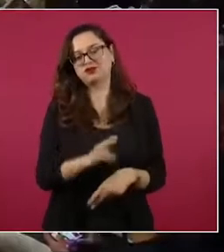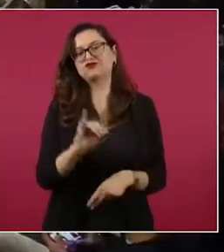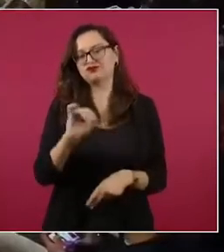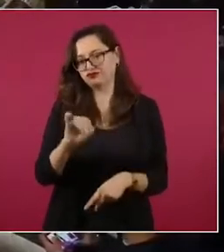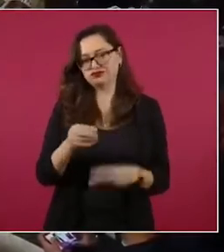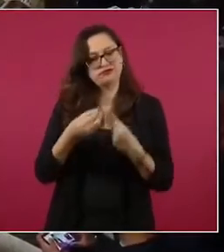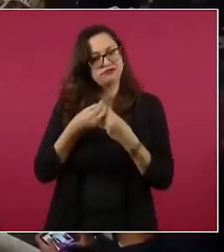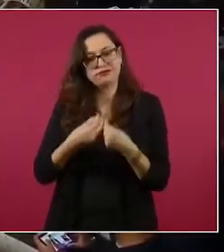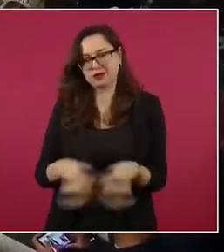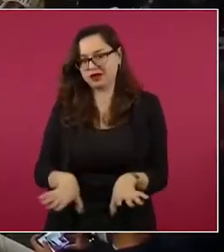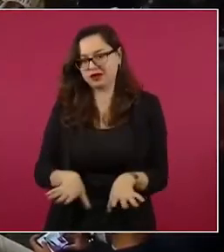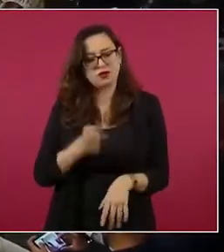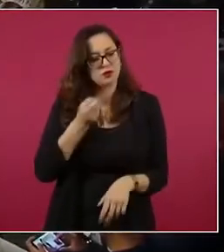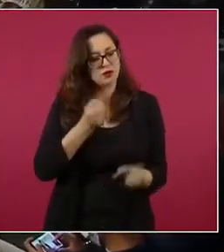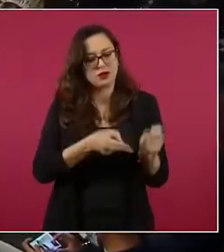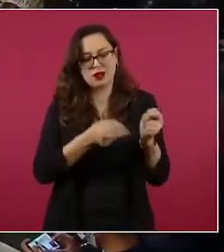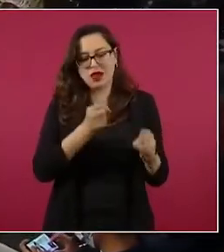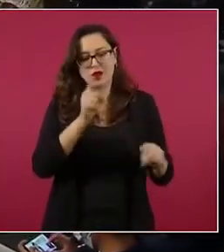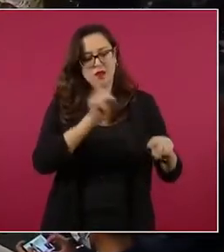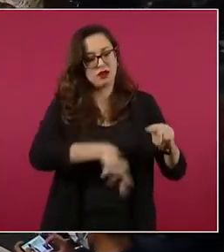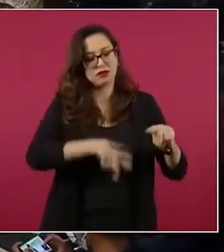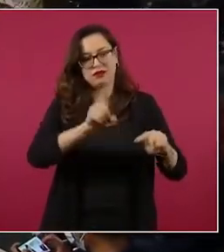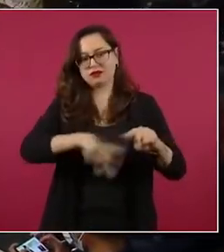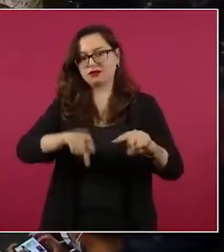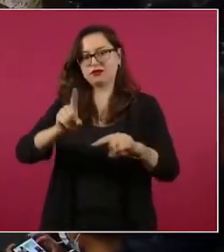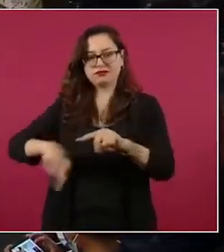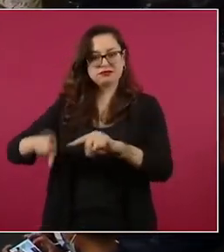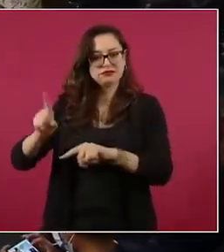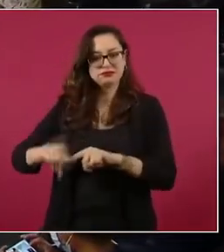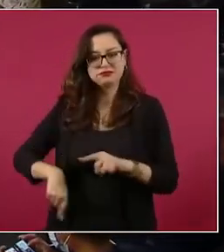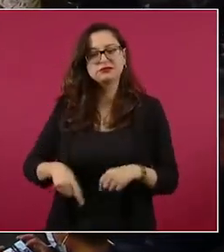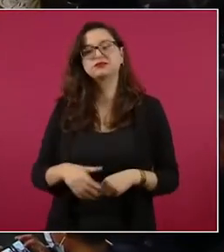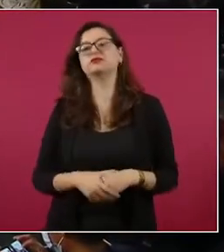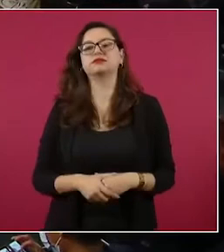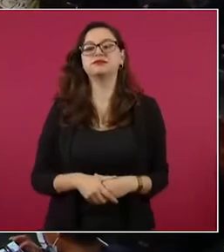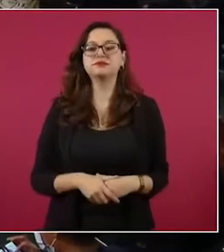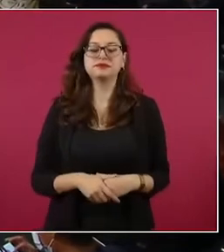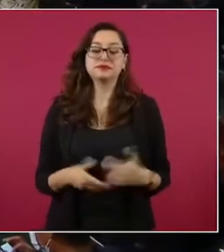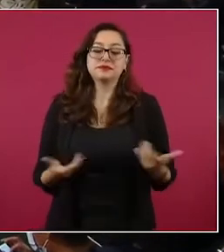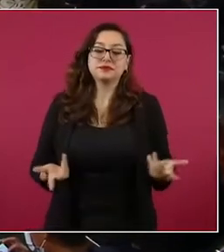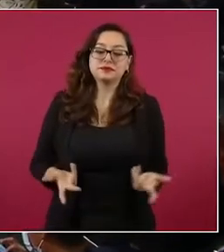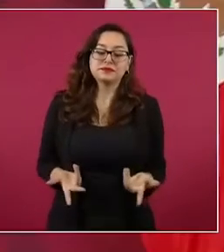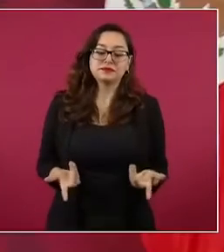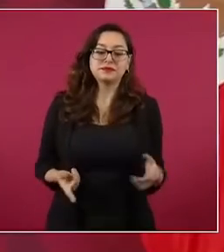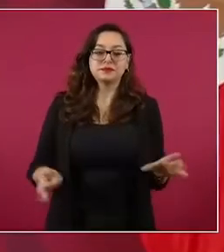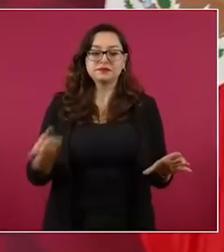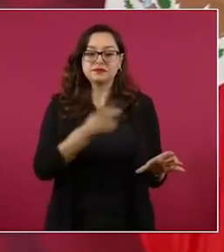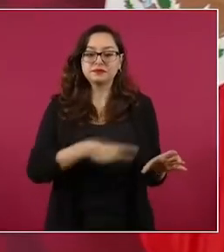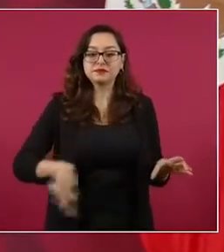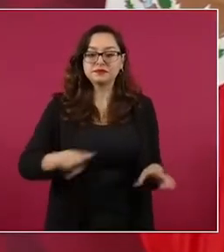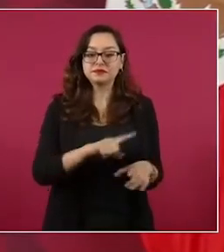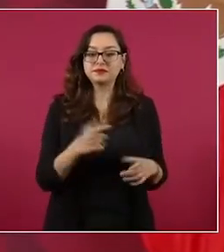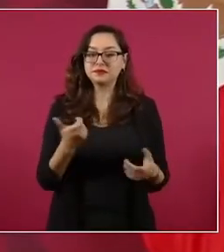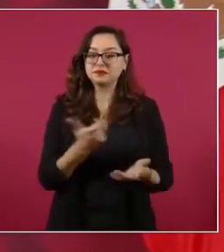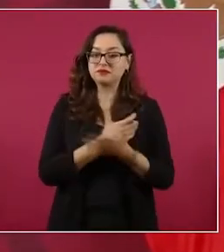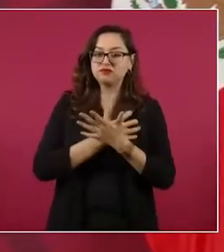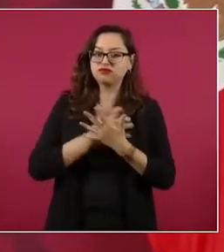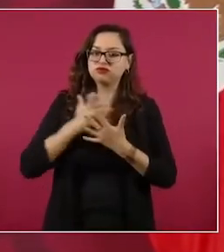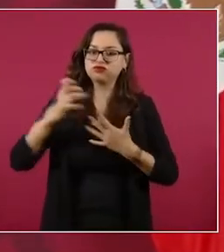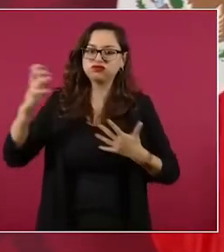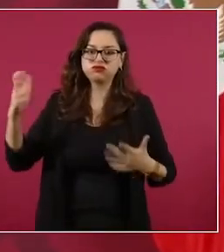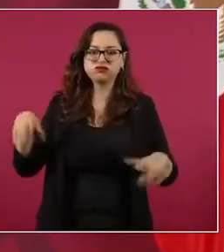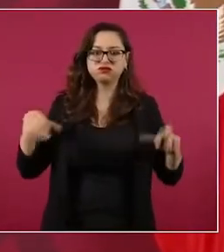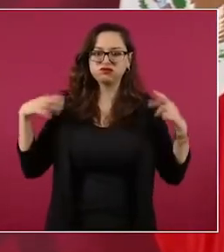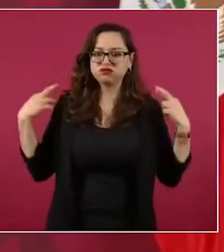obteniendo ganancias desmedidas.